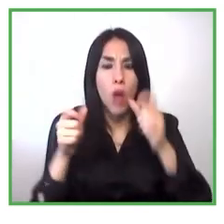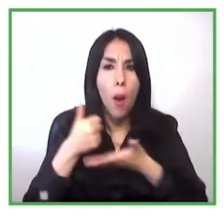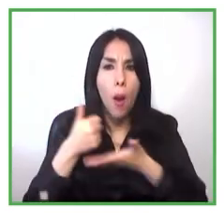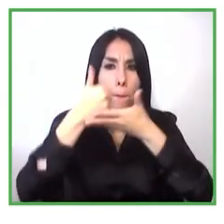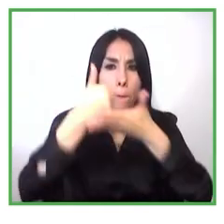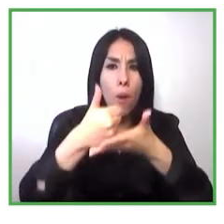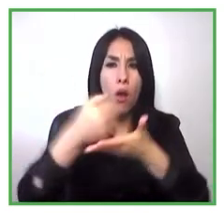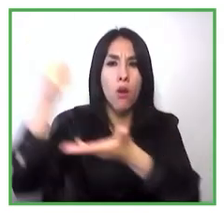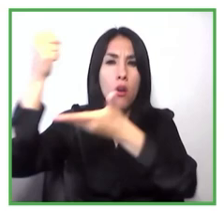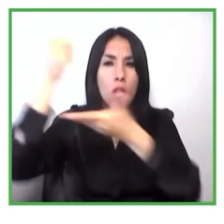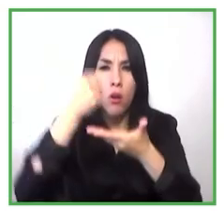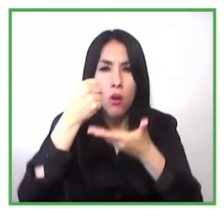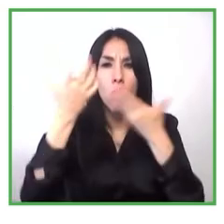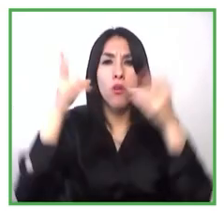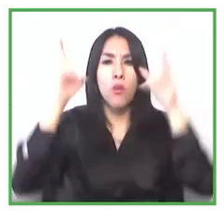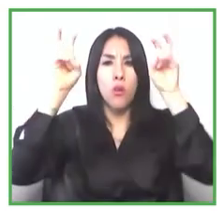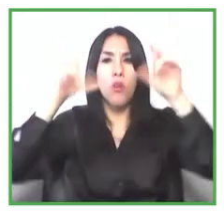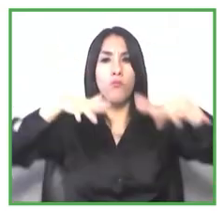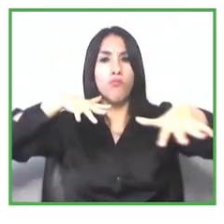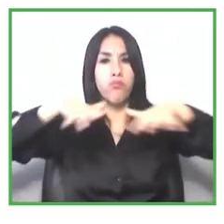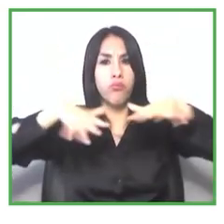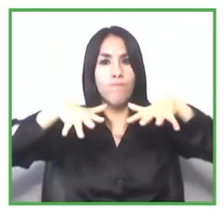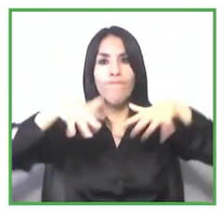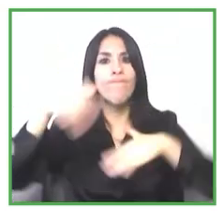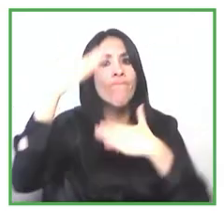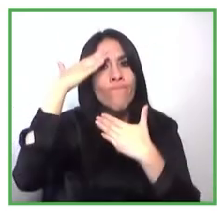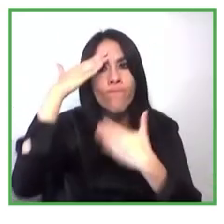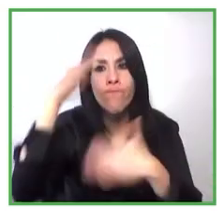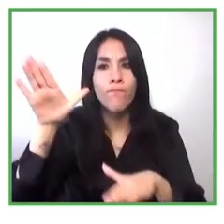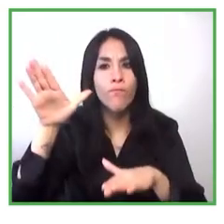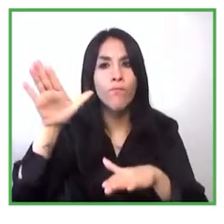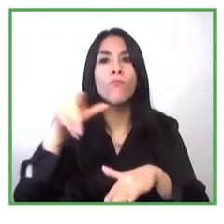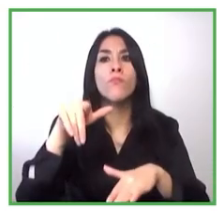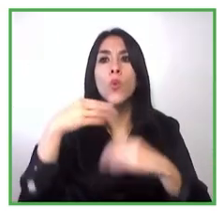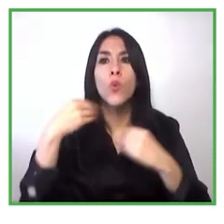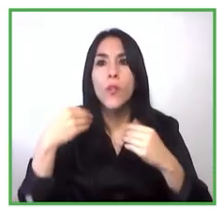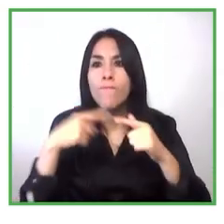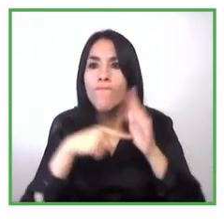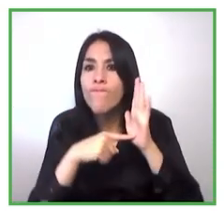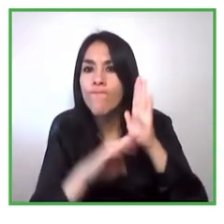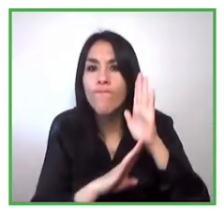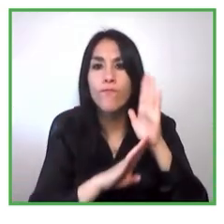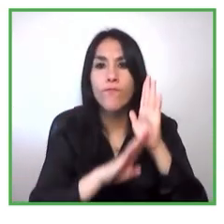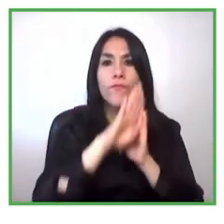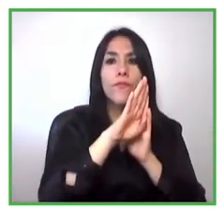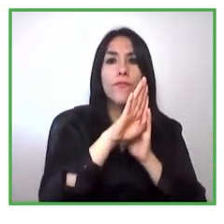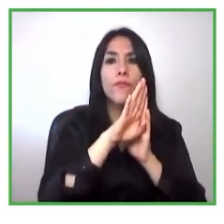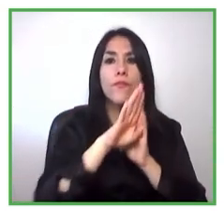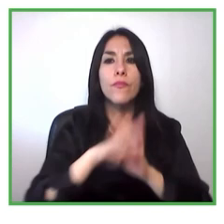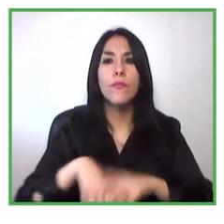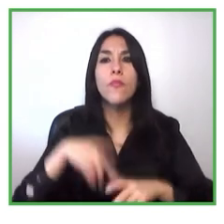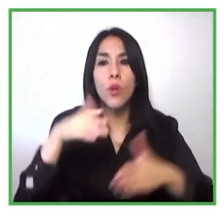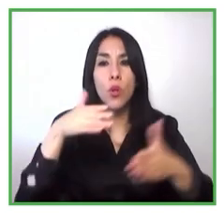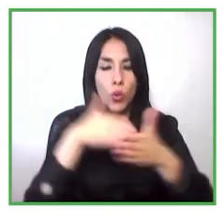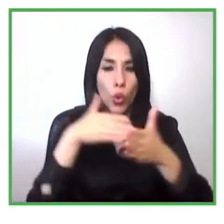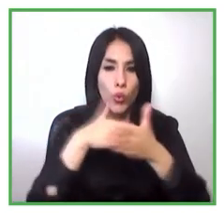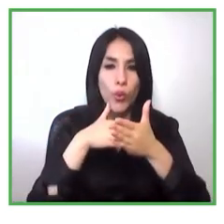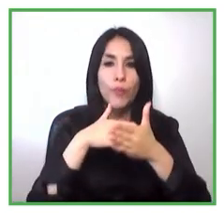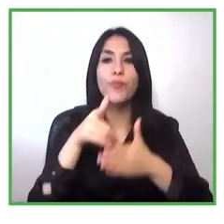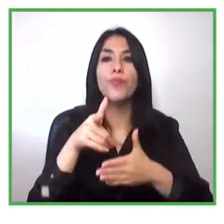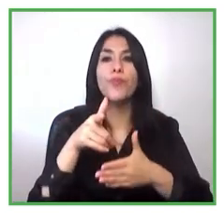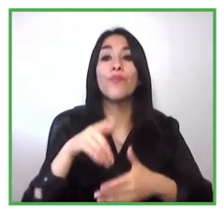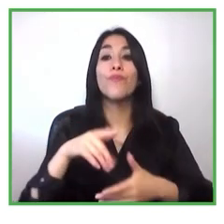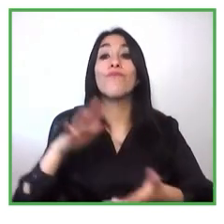es quizás una de las principales barreras porque todo proyecto inicia pues en identificar cuáles son los potenciales